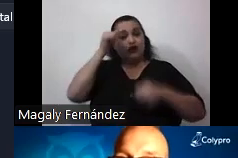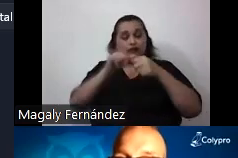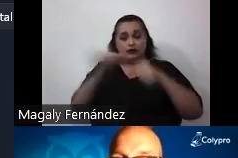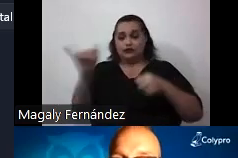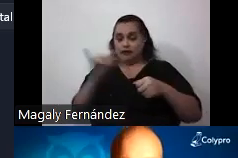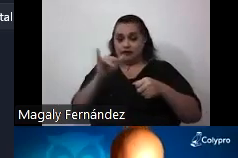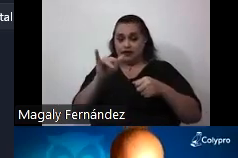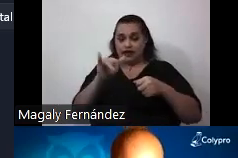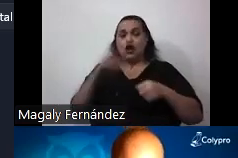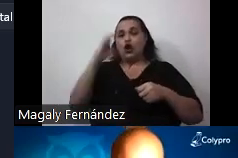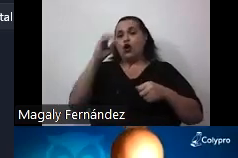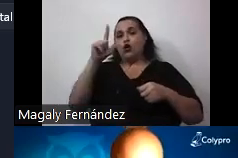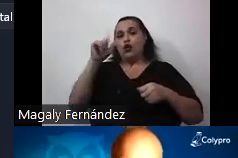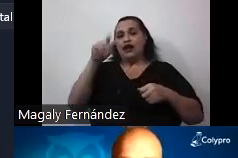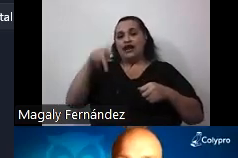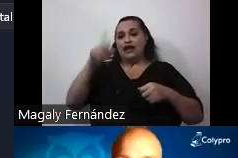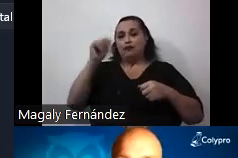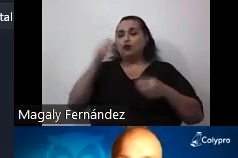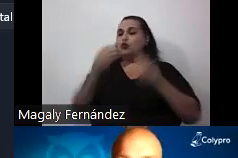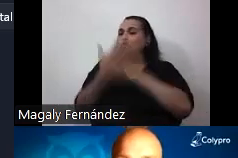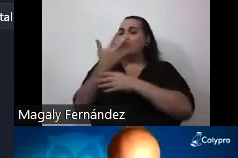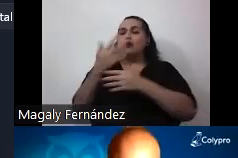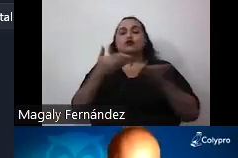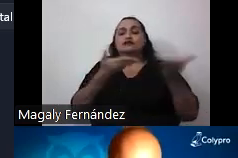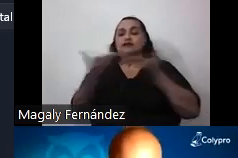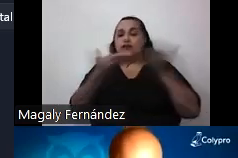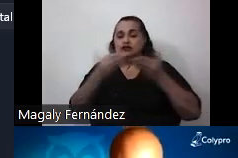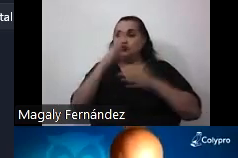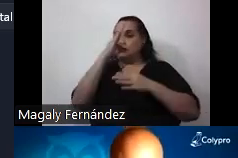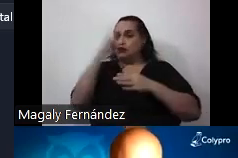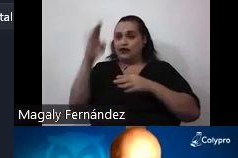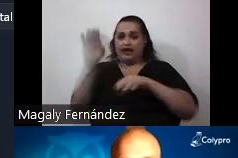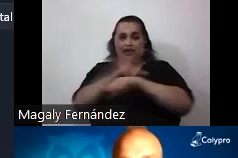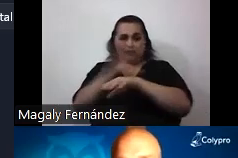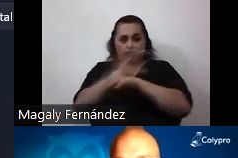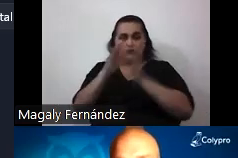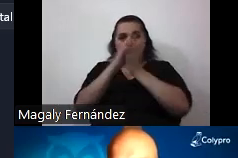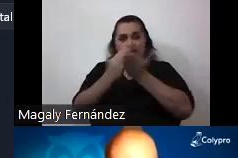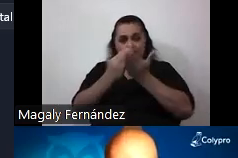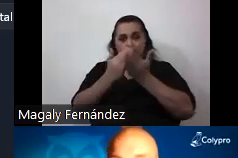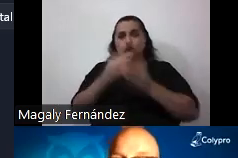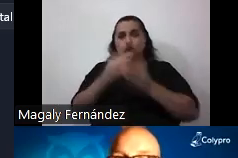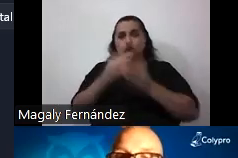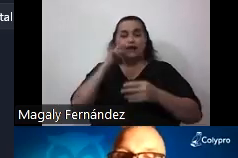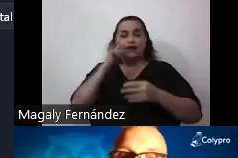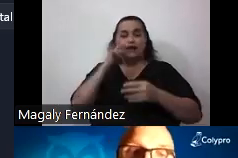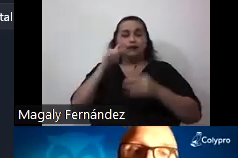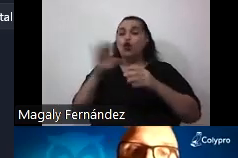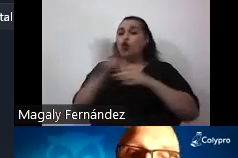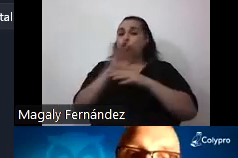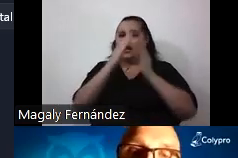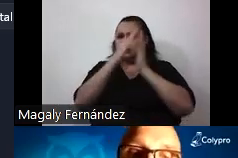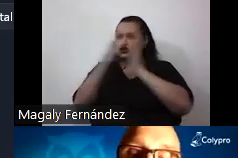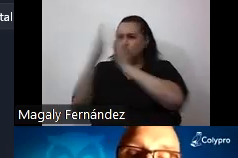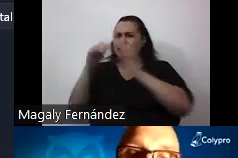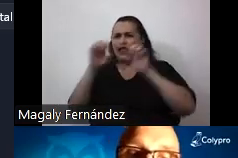que colipro tiene este nuevo servicio de biblioteca digital el libro es colipro que usted puede acceder a colecciones de libros digitales sobre educación